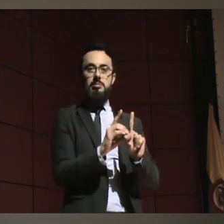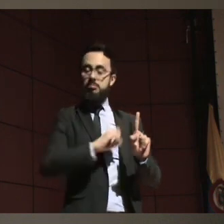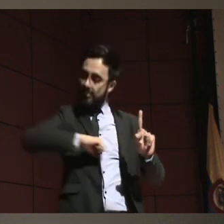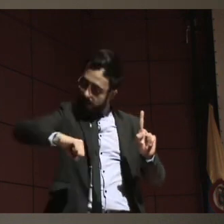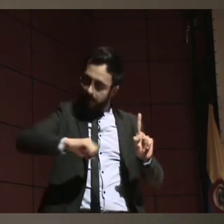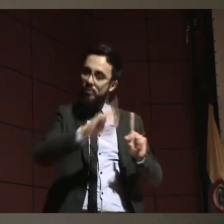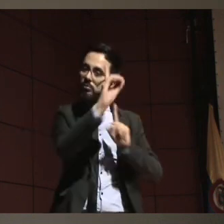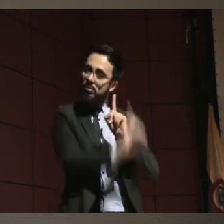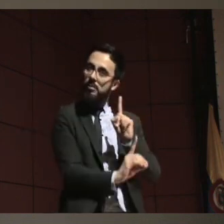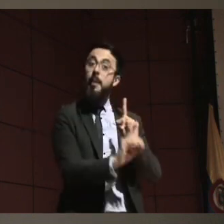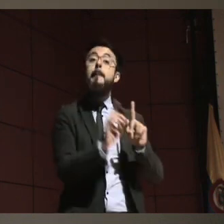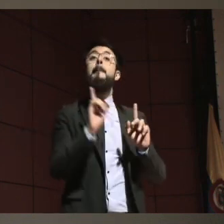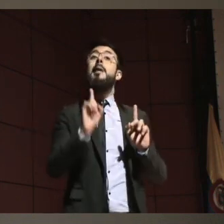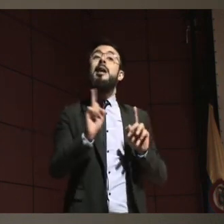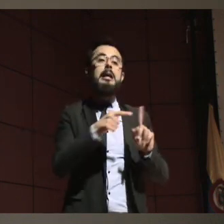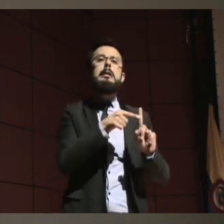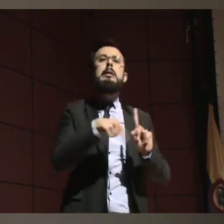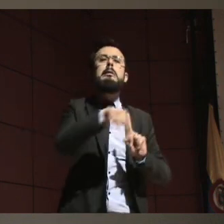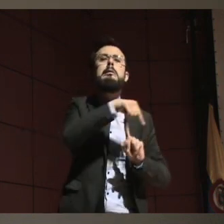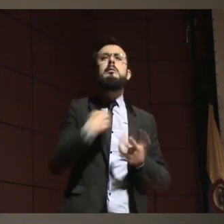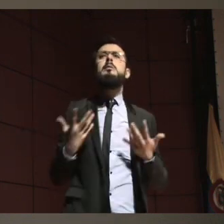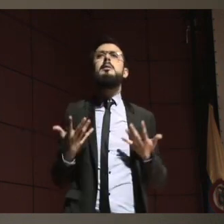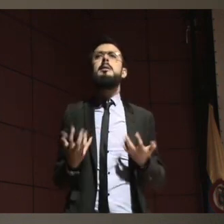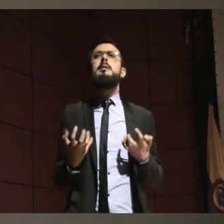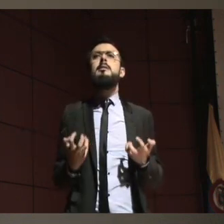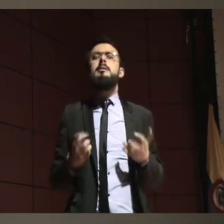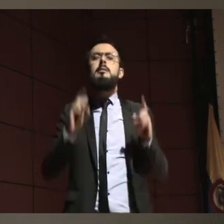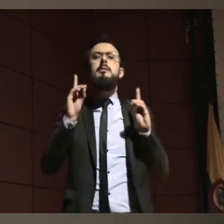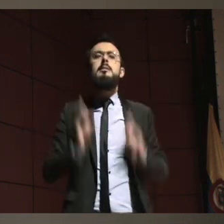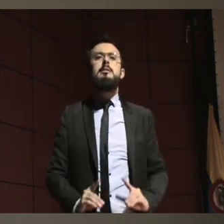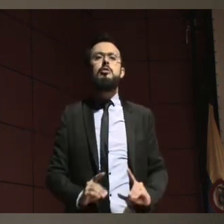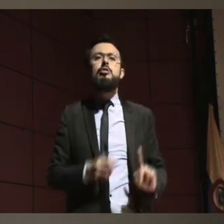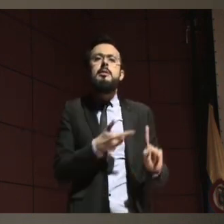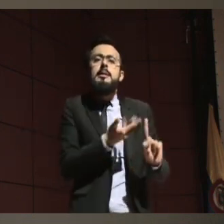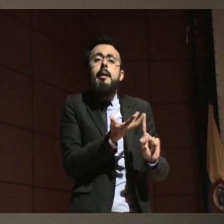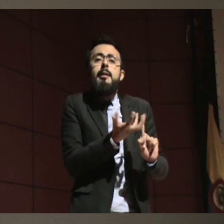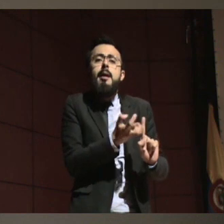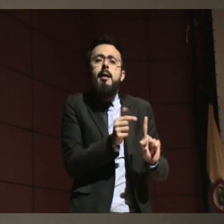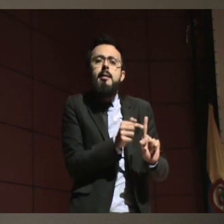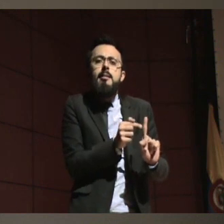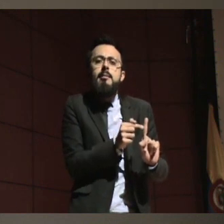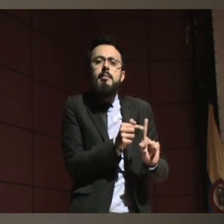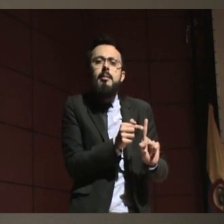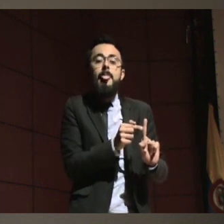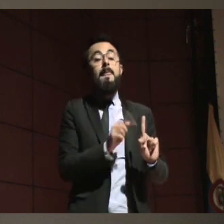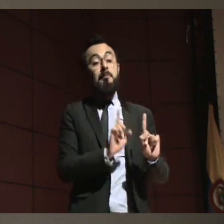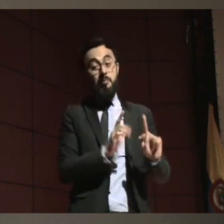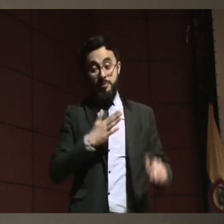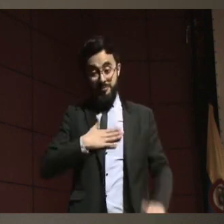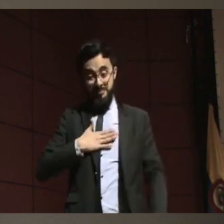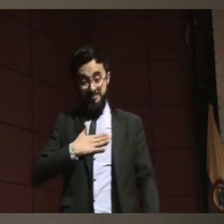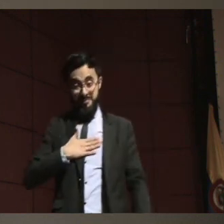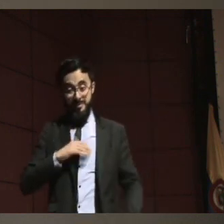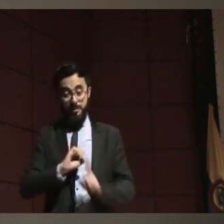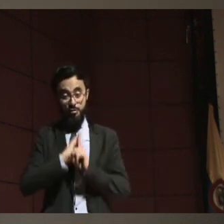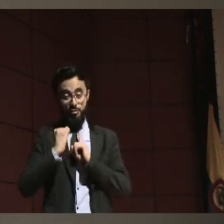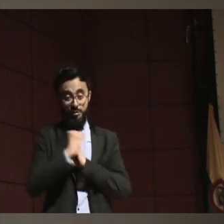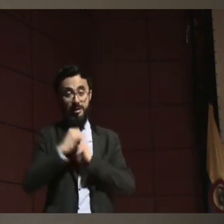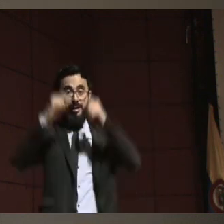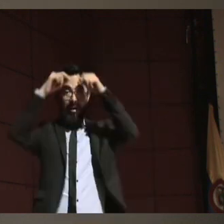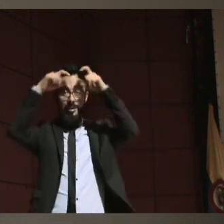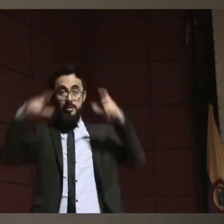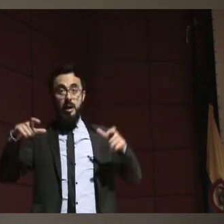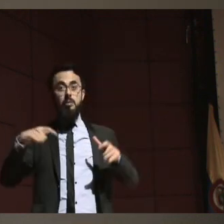y nosotros como sociedad y como Estado tenemos la obligación de